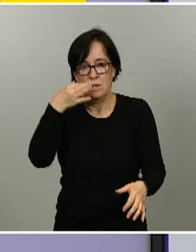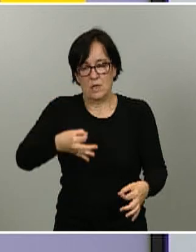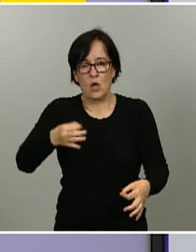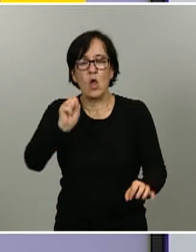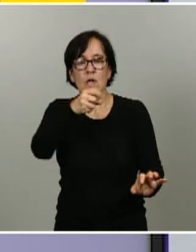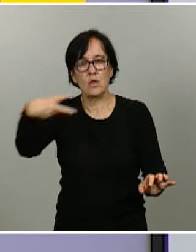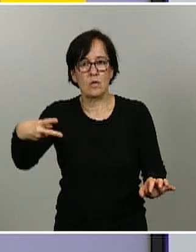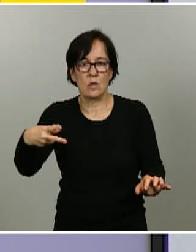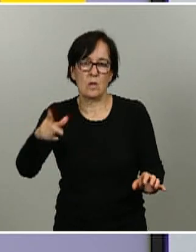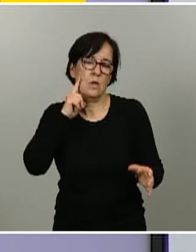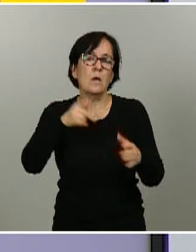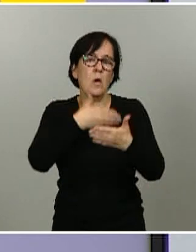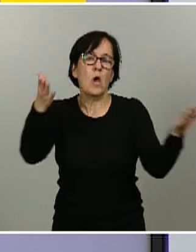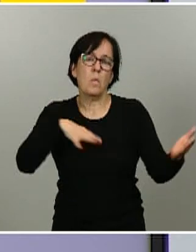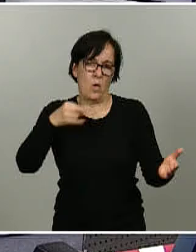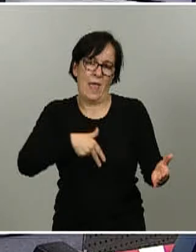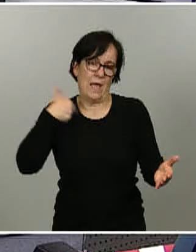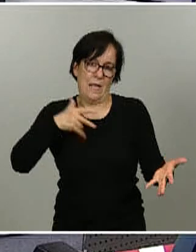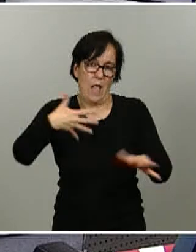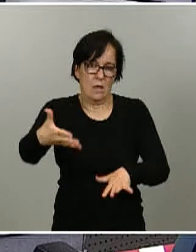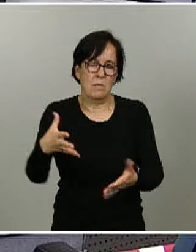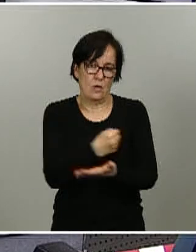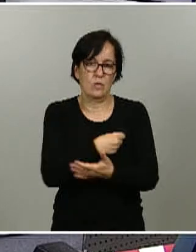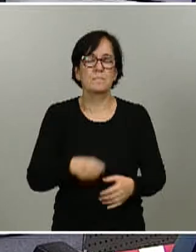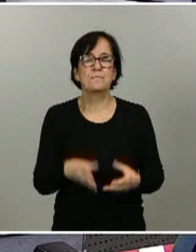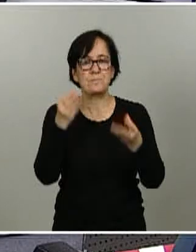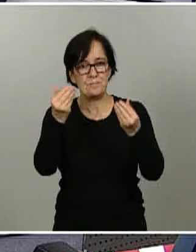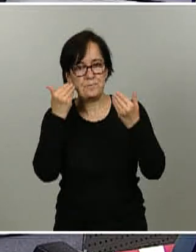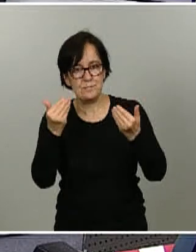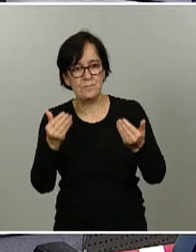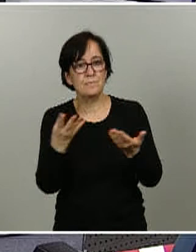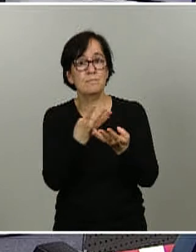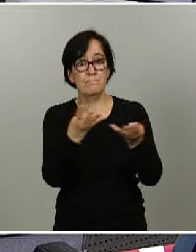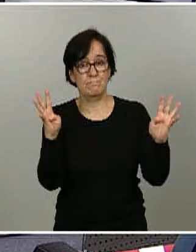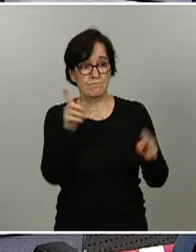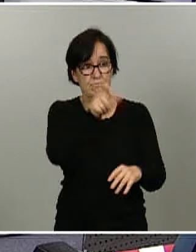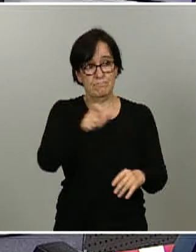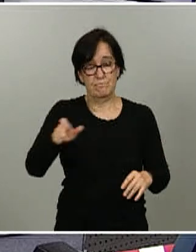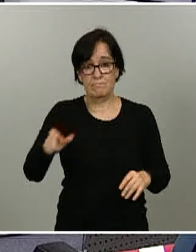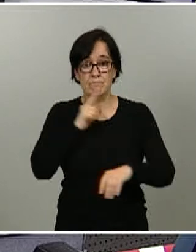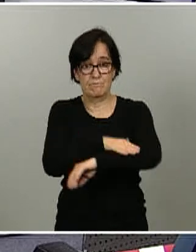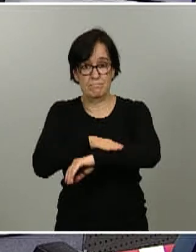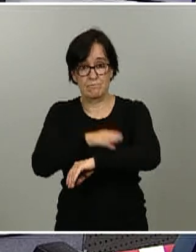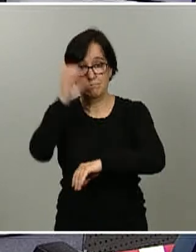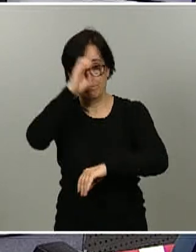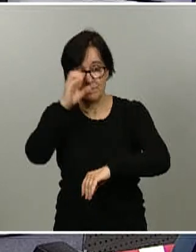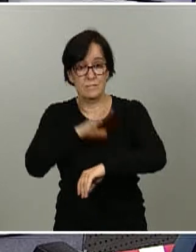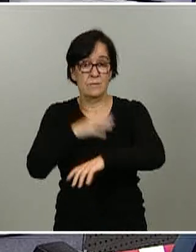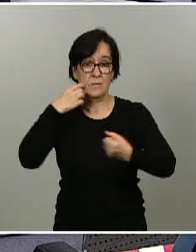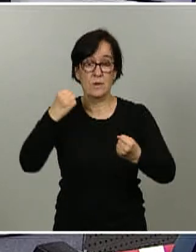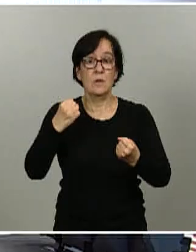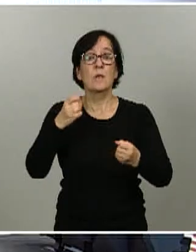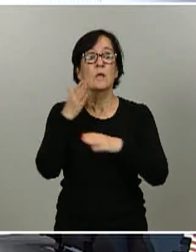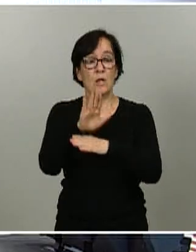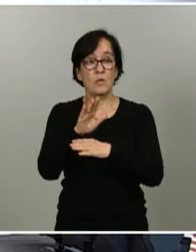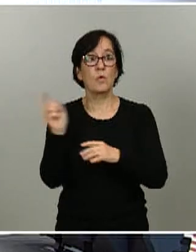generalizables muchas gracias al ministro de sanidad Salvadorilla ministro de ciencia e innovación Pedro Duque y a los responsables sanitarios